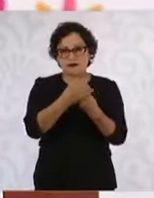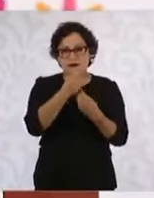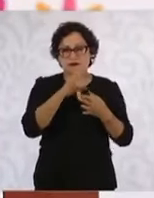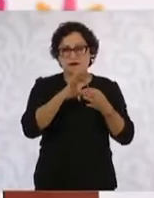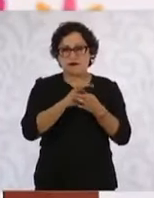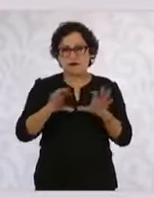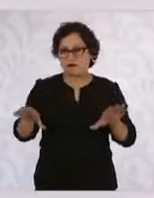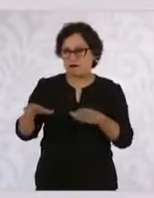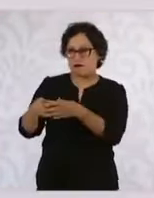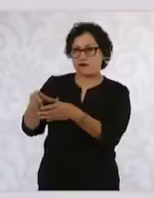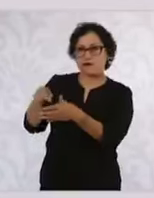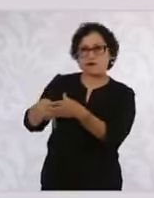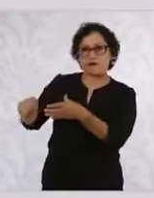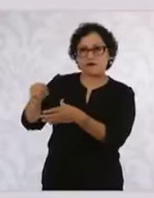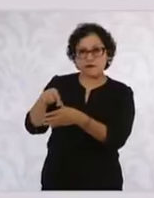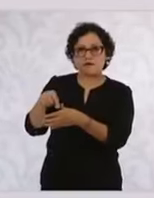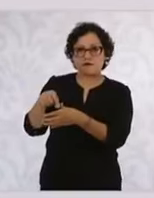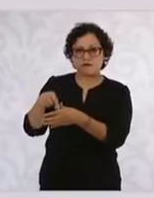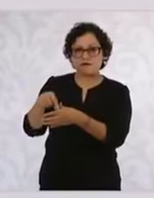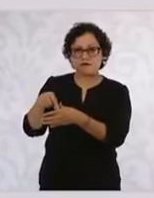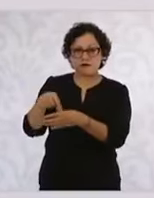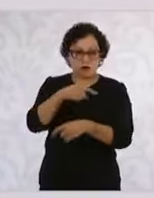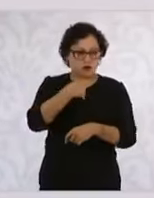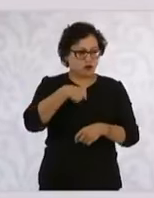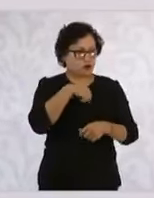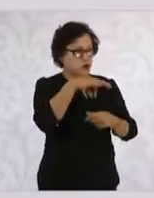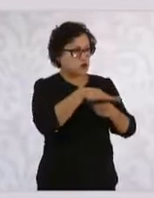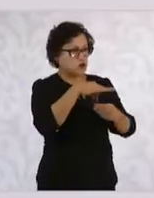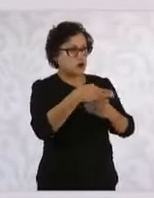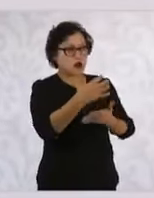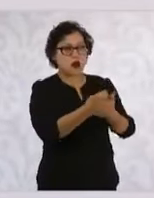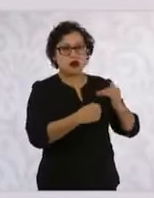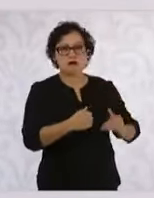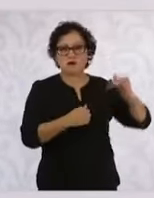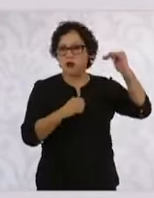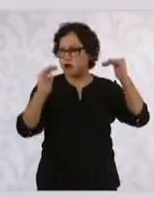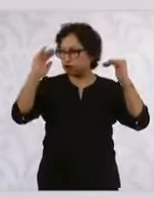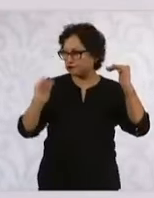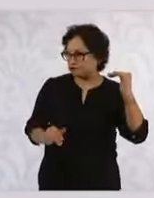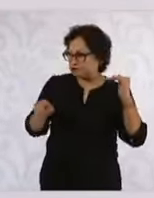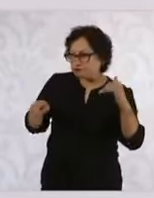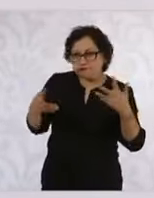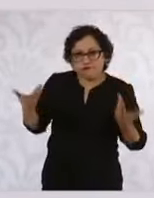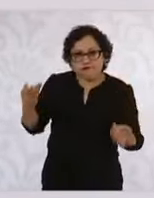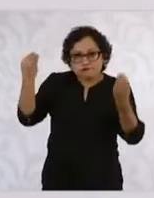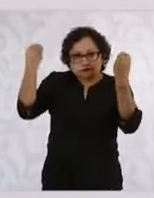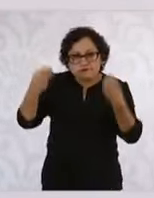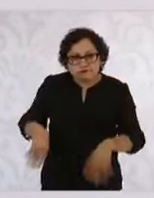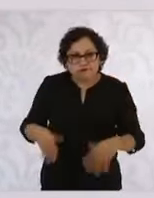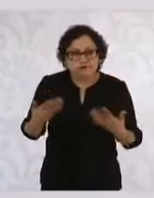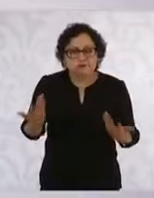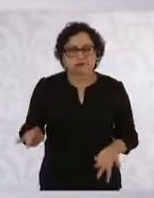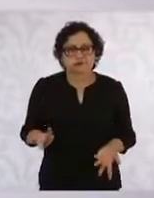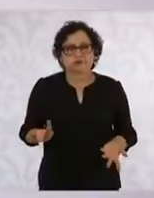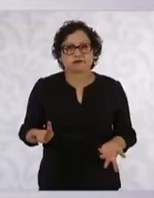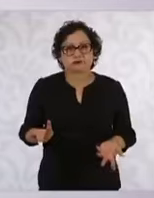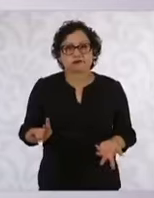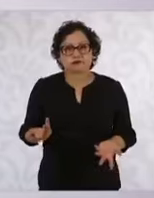pues de un porcentaje muy menor al que obtuvimos nosotros, reconocido por las instituciones